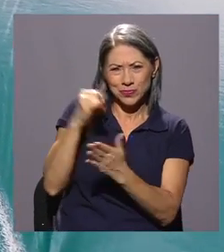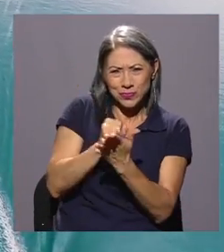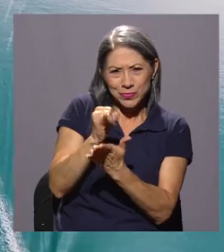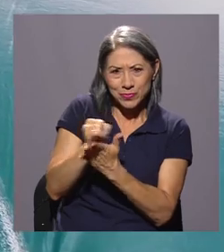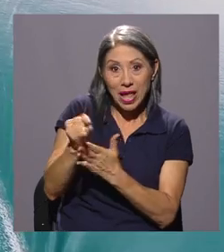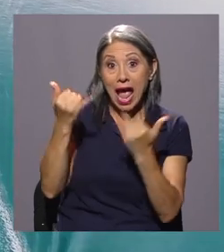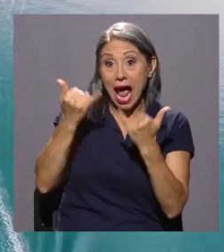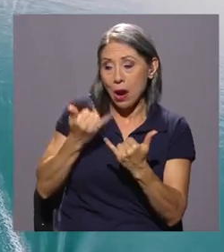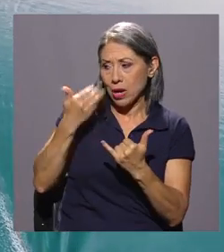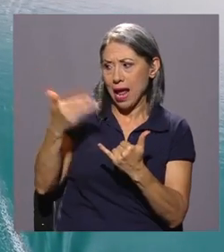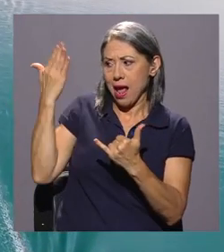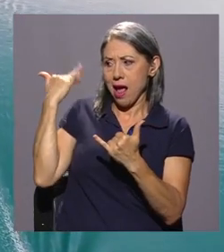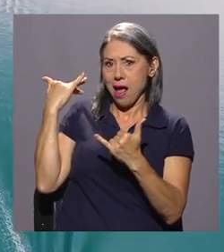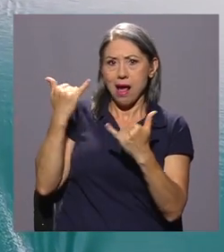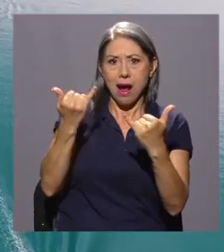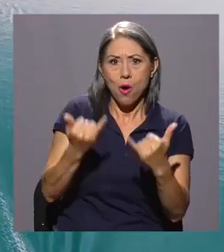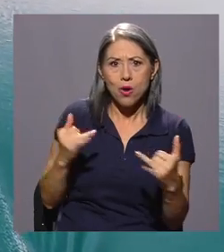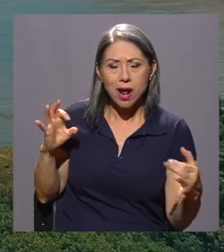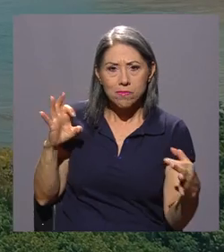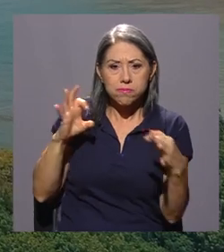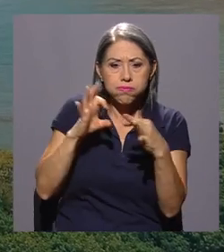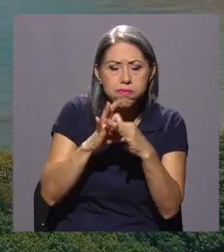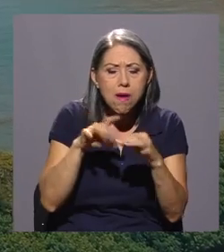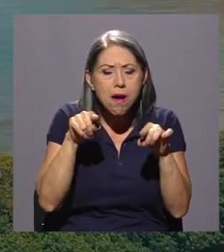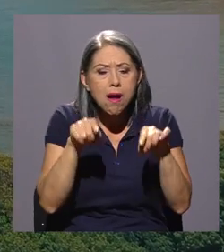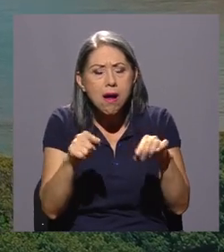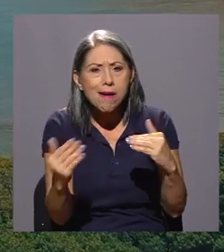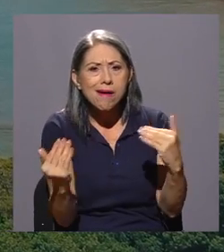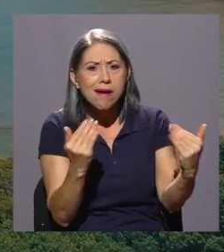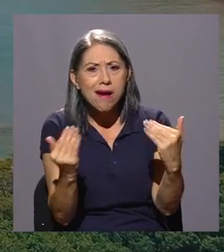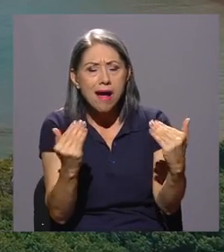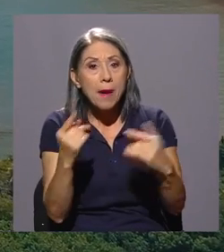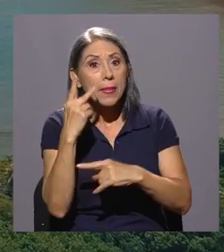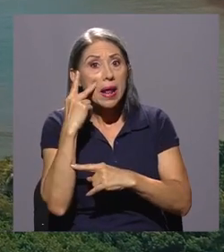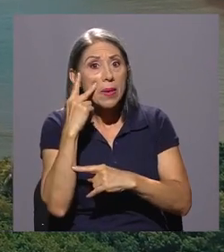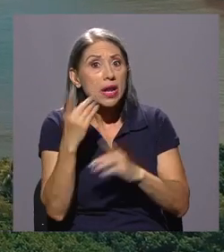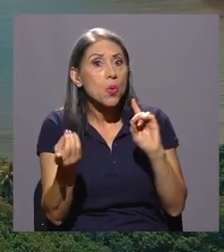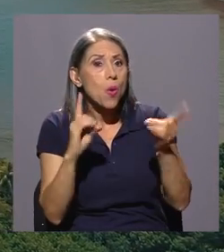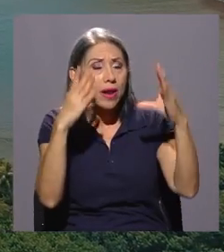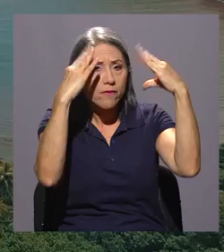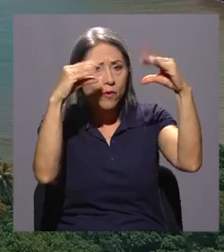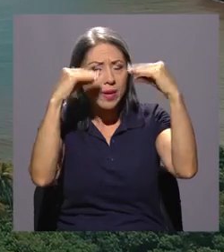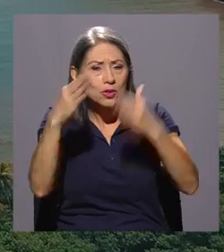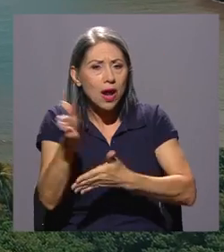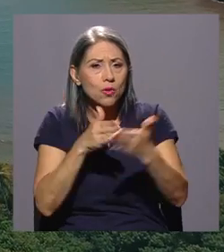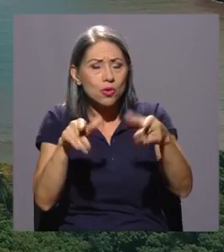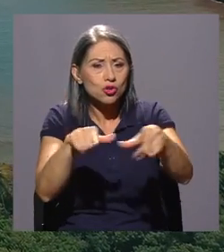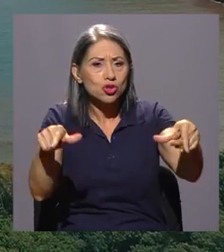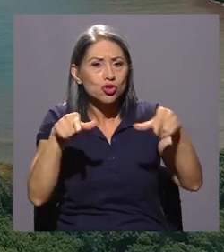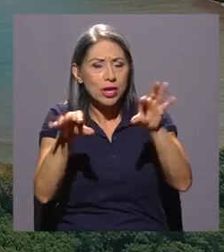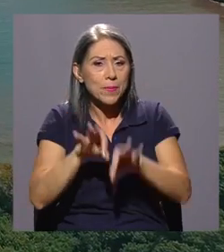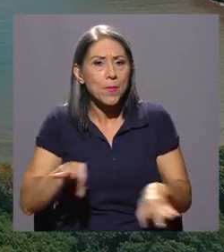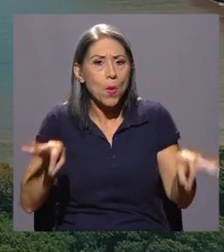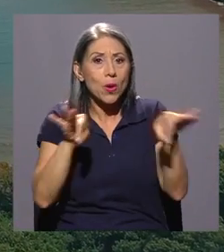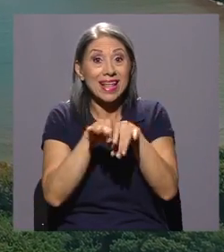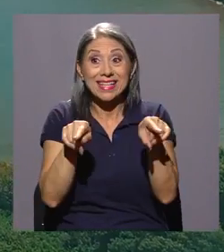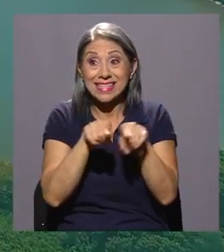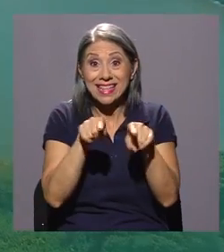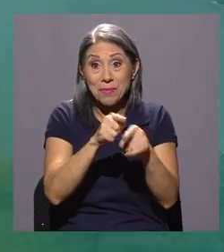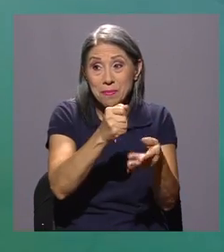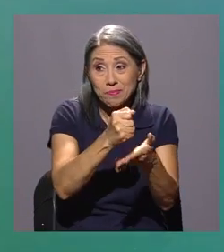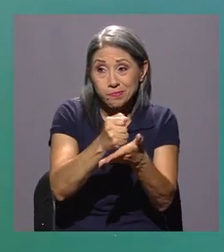busca contrastar la información de ambas investigaciones para así afinar mejor los datos de ciertas zonas importantes y la marcación de algunas especies.